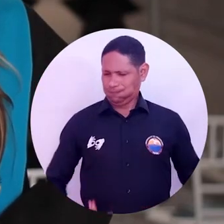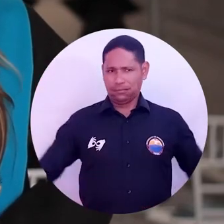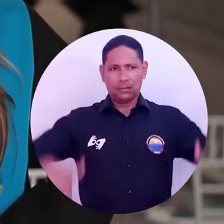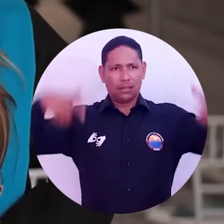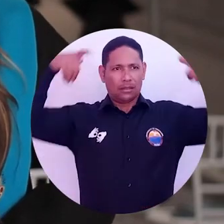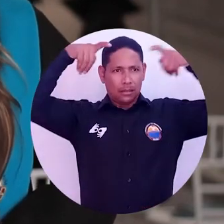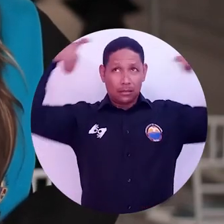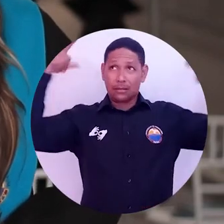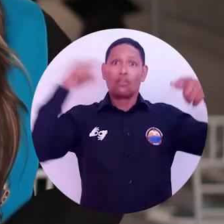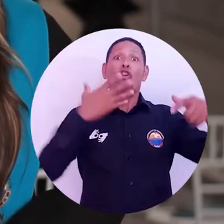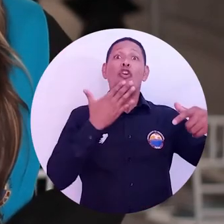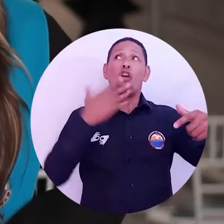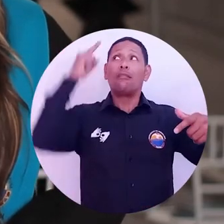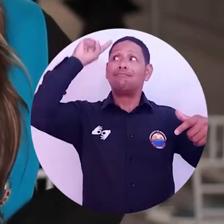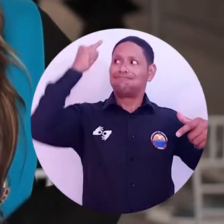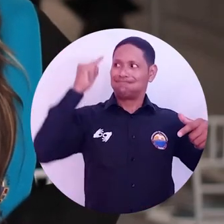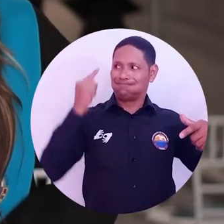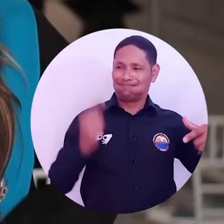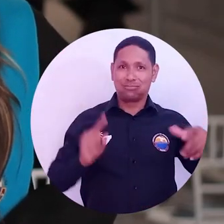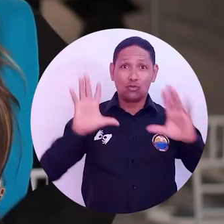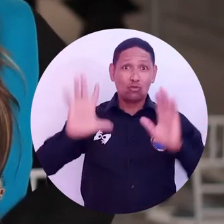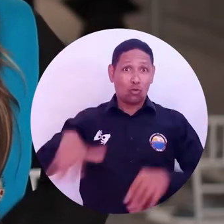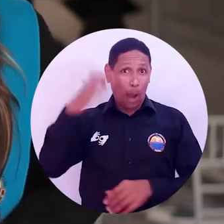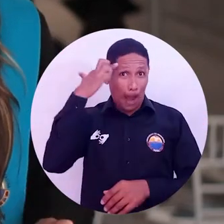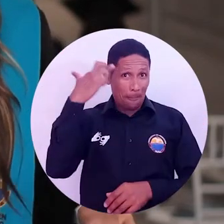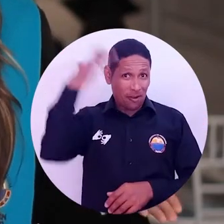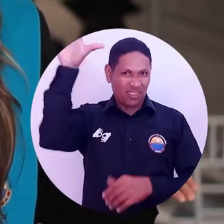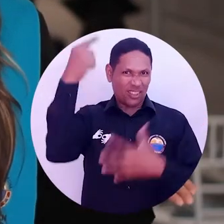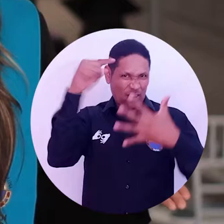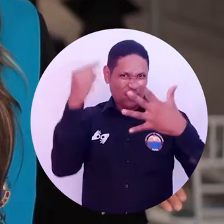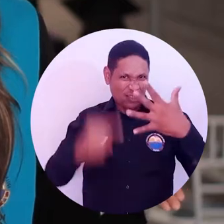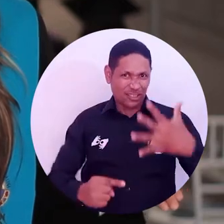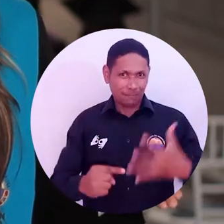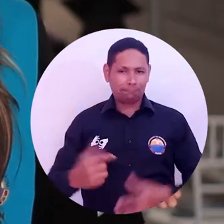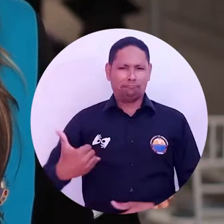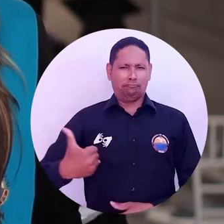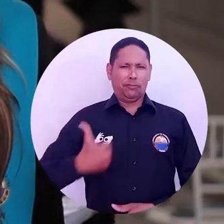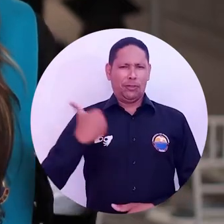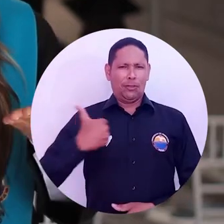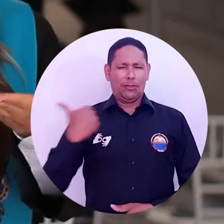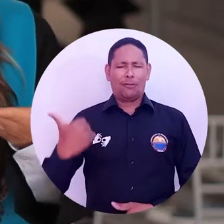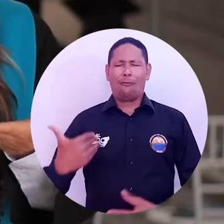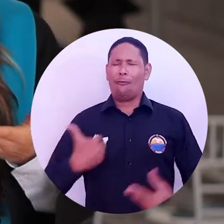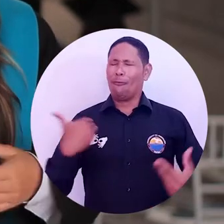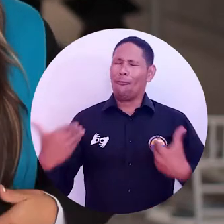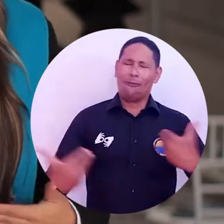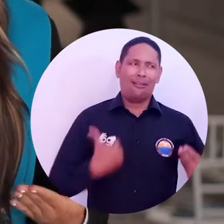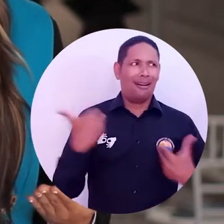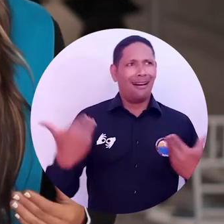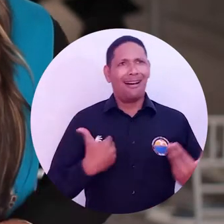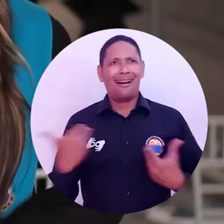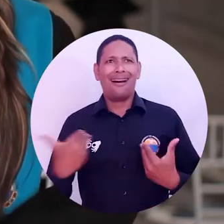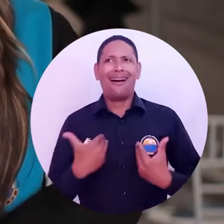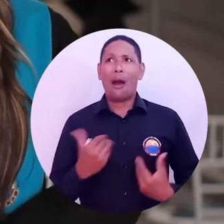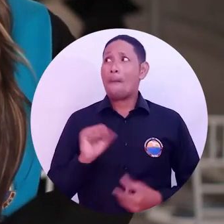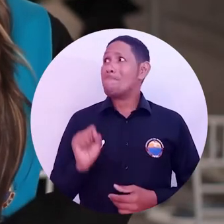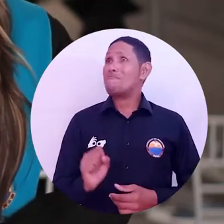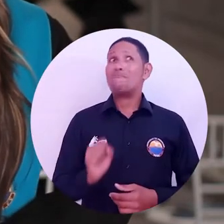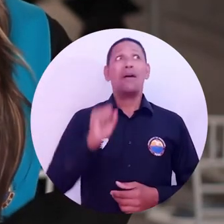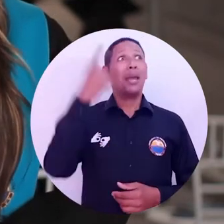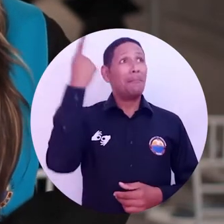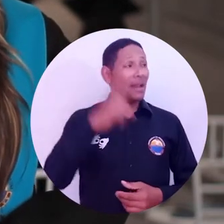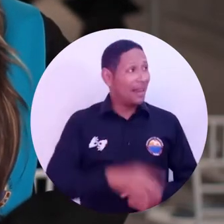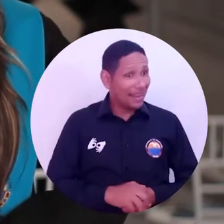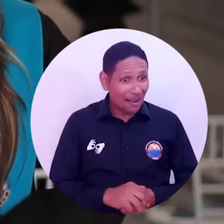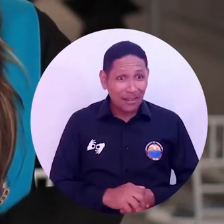estolas que representan el color de cada una de las profesiones, los jóvenes participaron de la jornada con el significativo entusiasmo de ser los